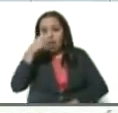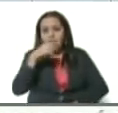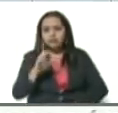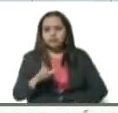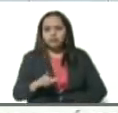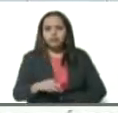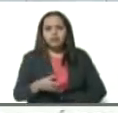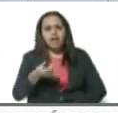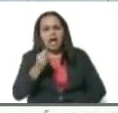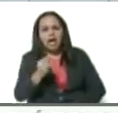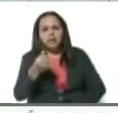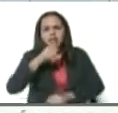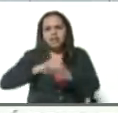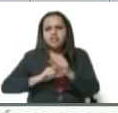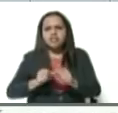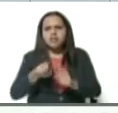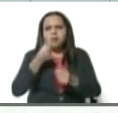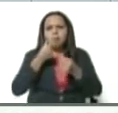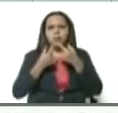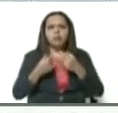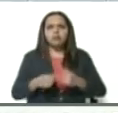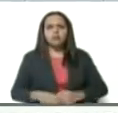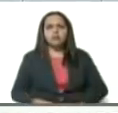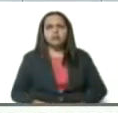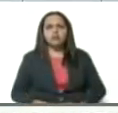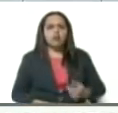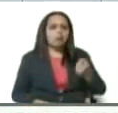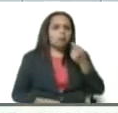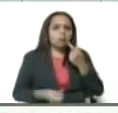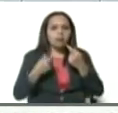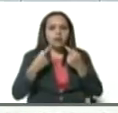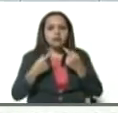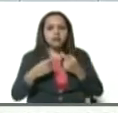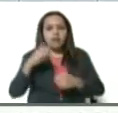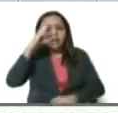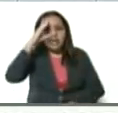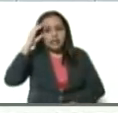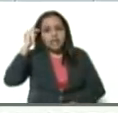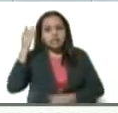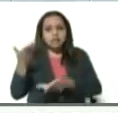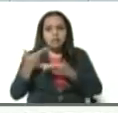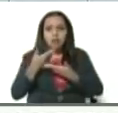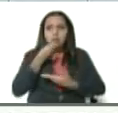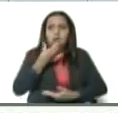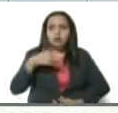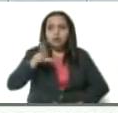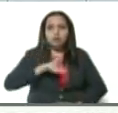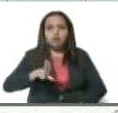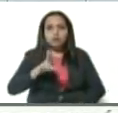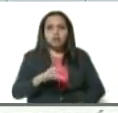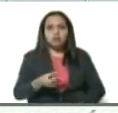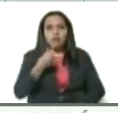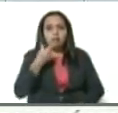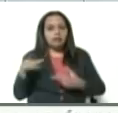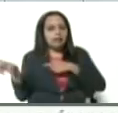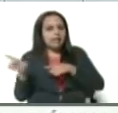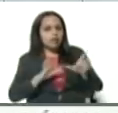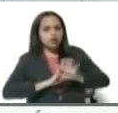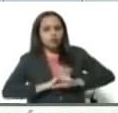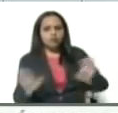bueno, nos tomamos un antialérgico, puntual aquí, otro pack. Delcy me dio un antialérgico muy bueno que ella usa. Listo.